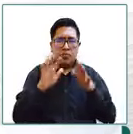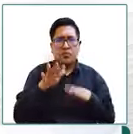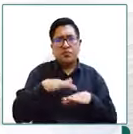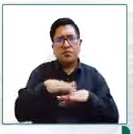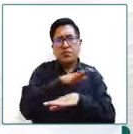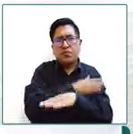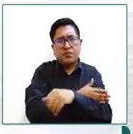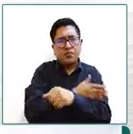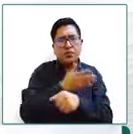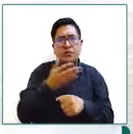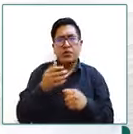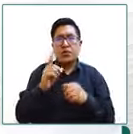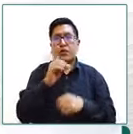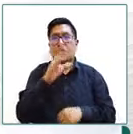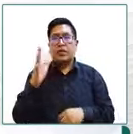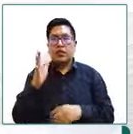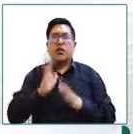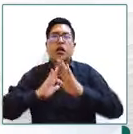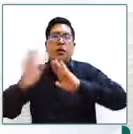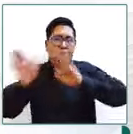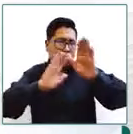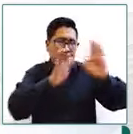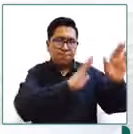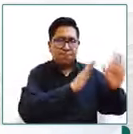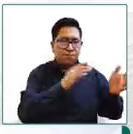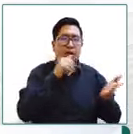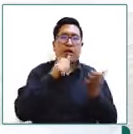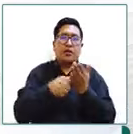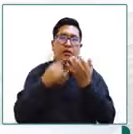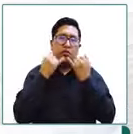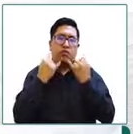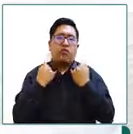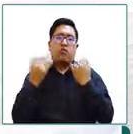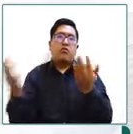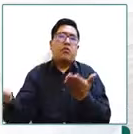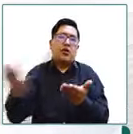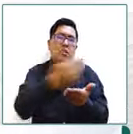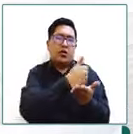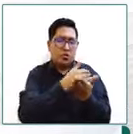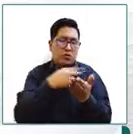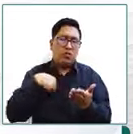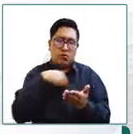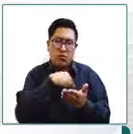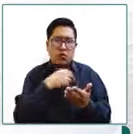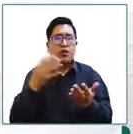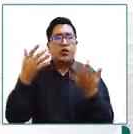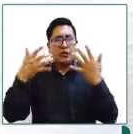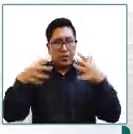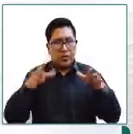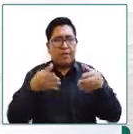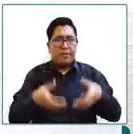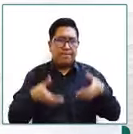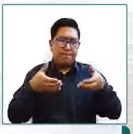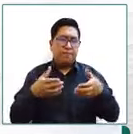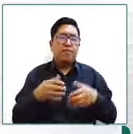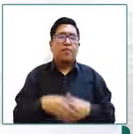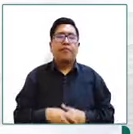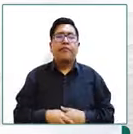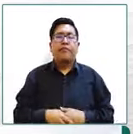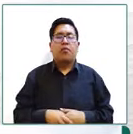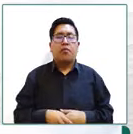a más de un centenar a través de requerimientos de informes que nosotros hemos emitido como lo vamos a ver enseguida